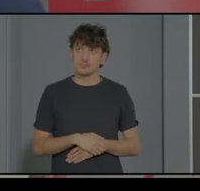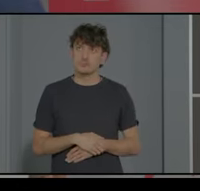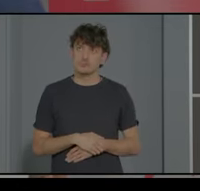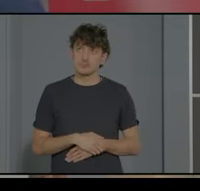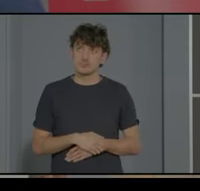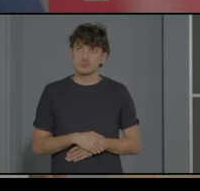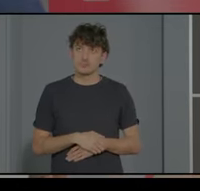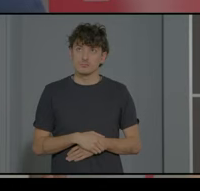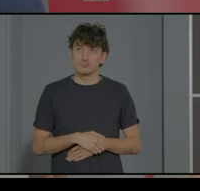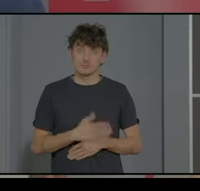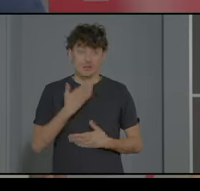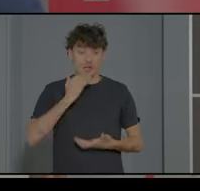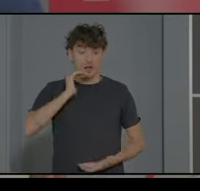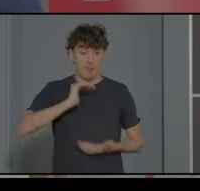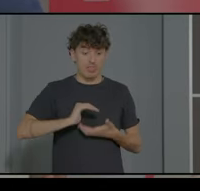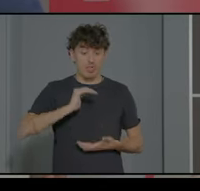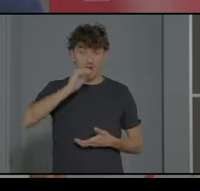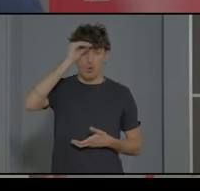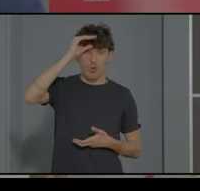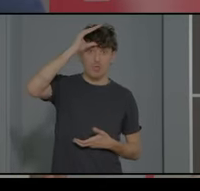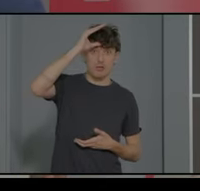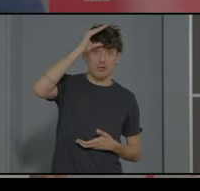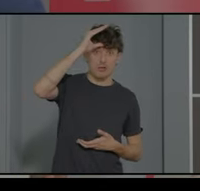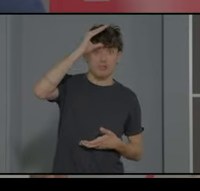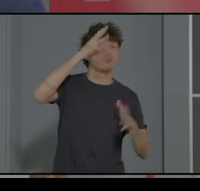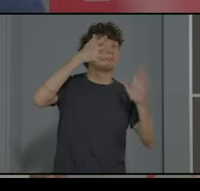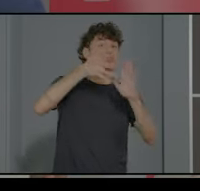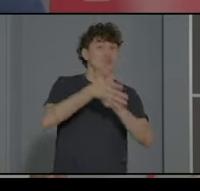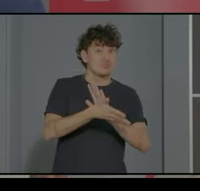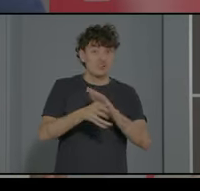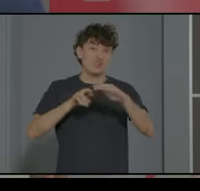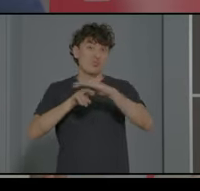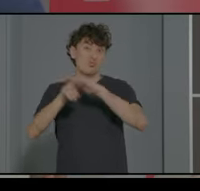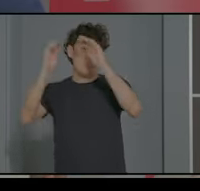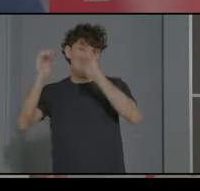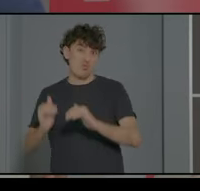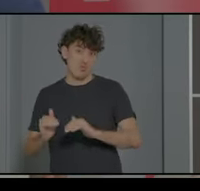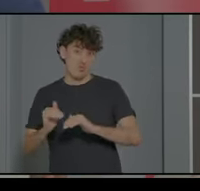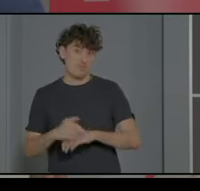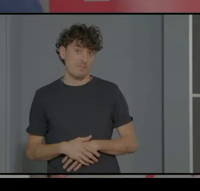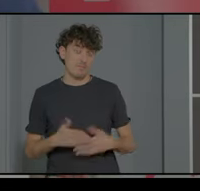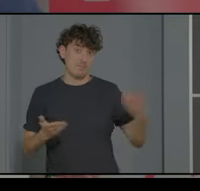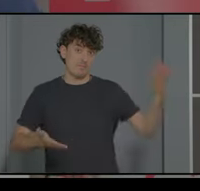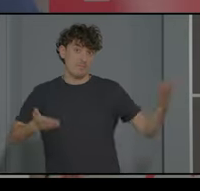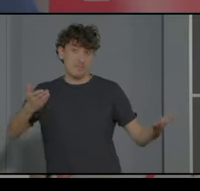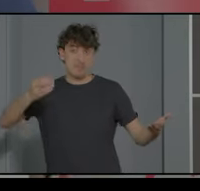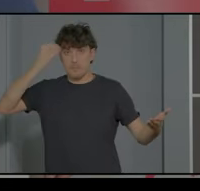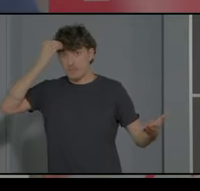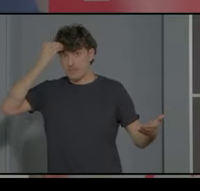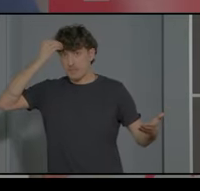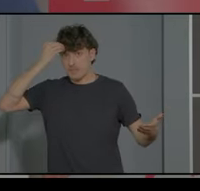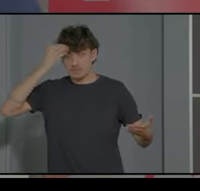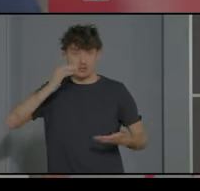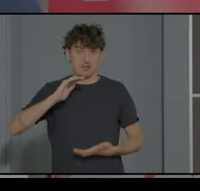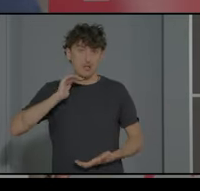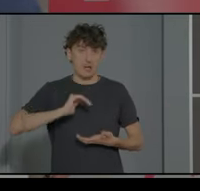A mayor capacidad cognitiva se presuponen menos recursos, ¿vale? Es decir, mayor capacidad